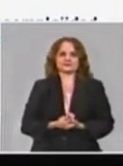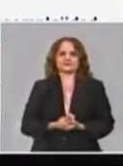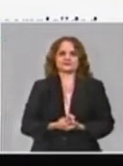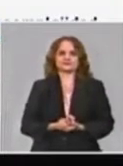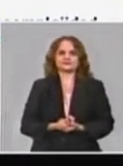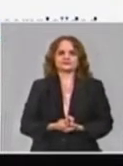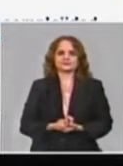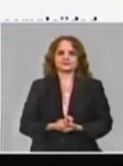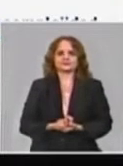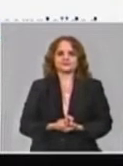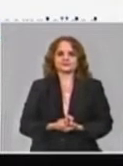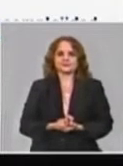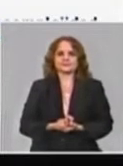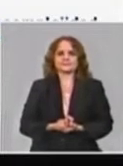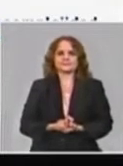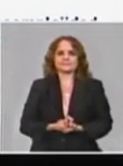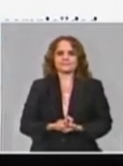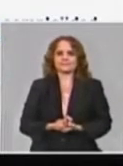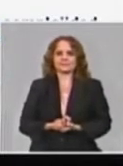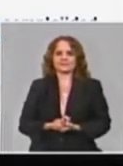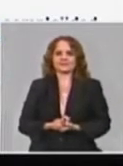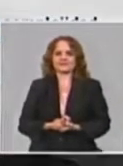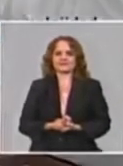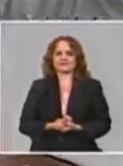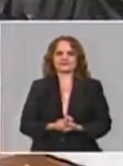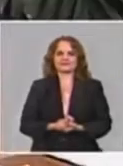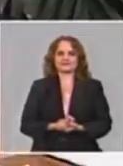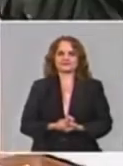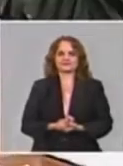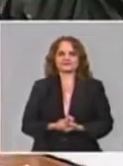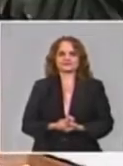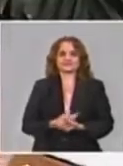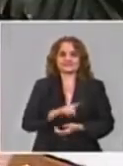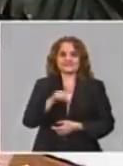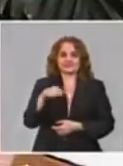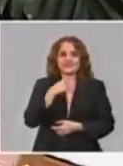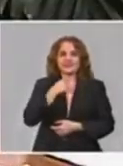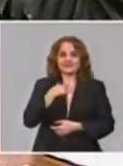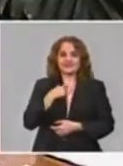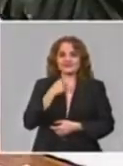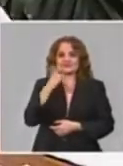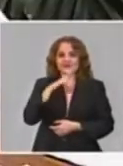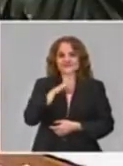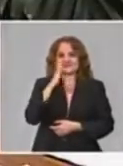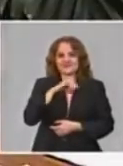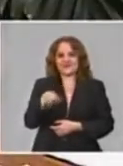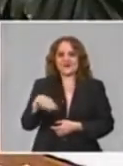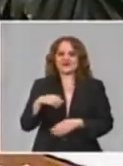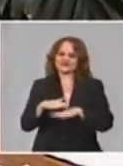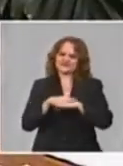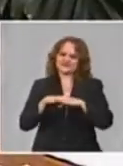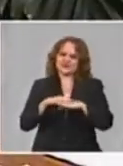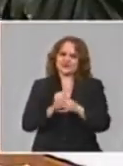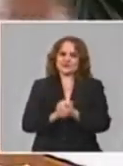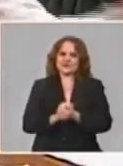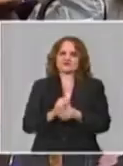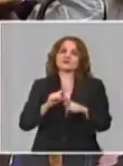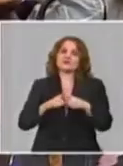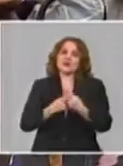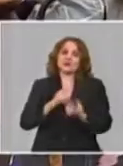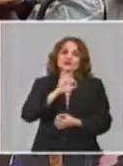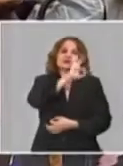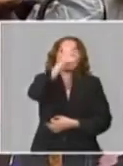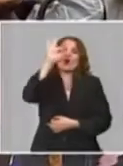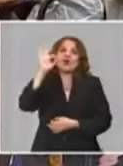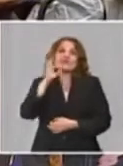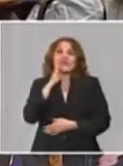De acuerdo. No tengo... Ya has quedado sin voz. Exactamente. Eso escala mucho en todo el día.